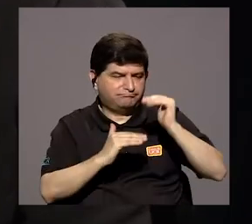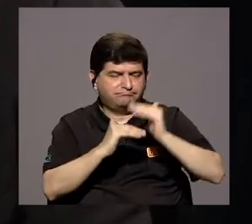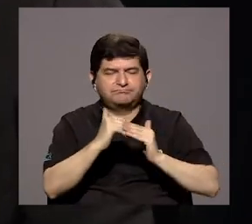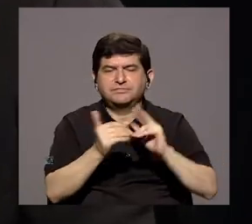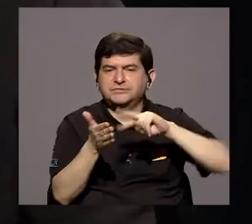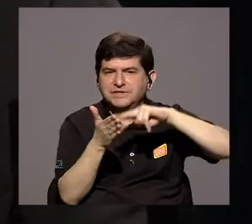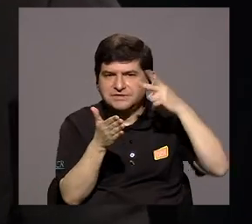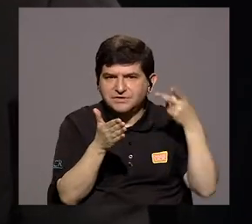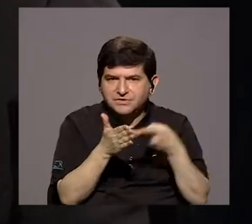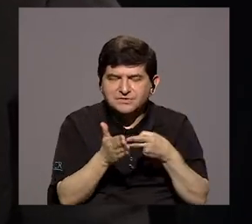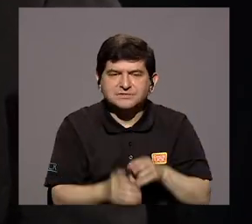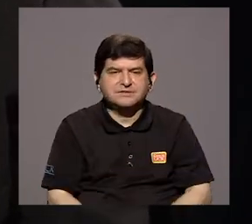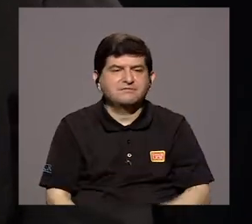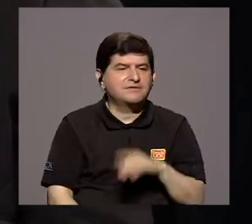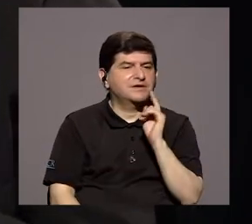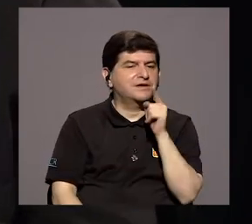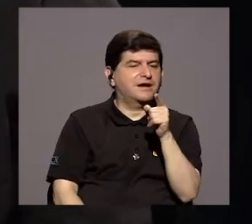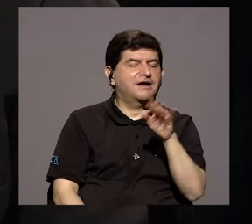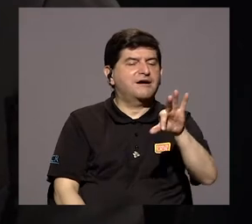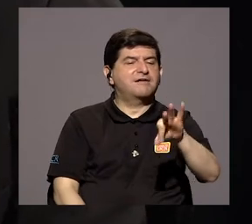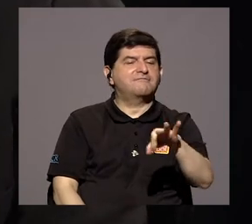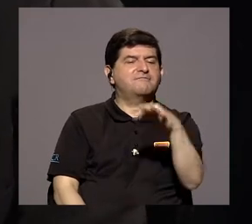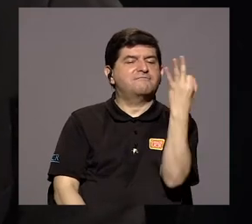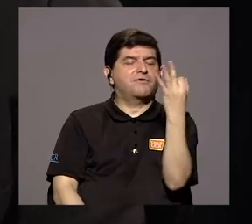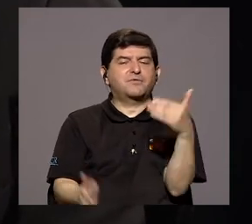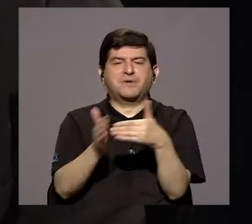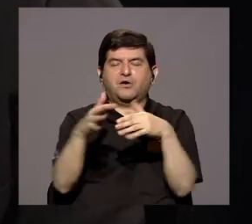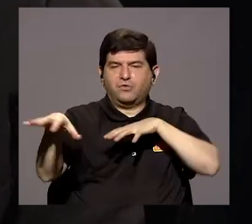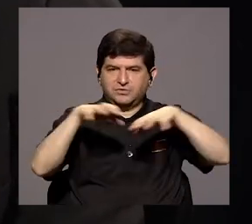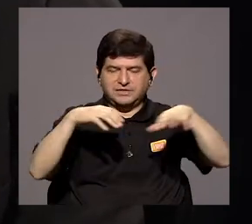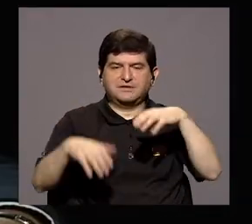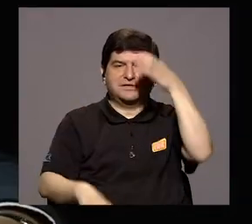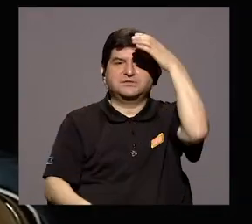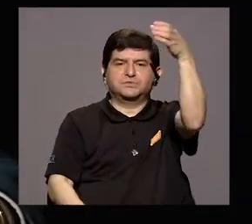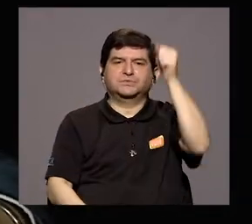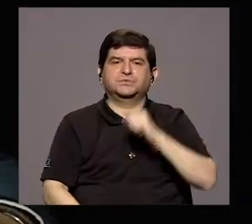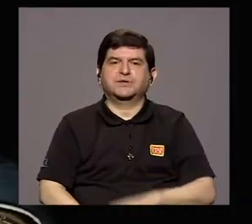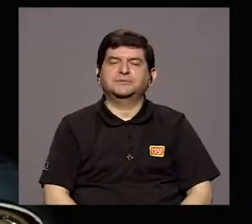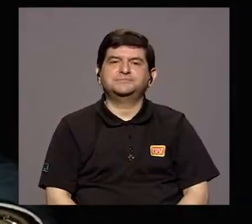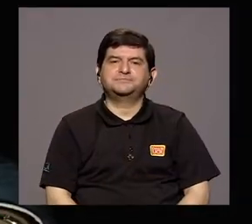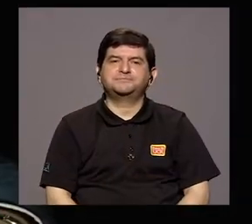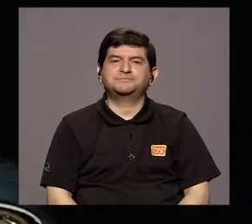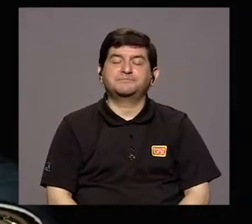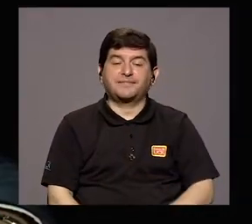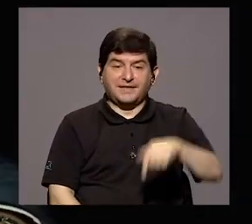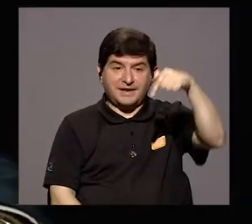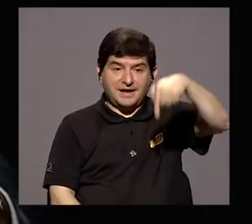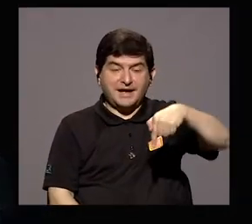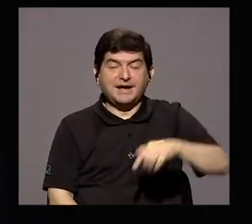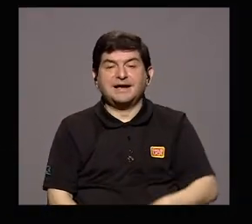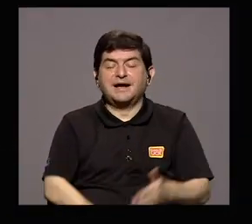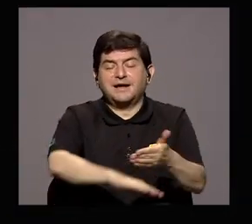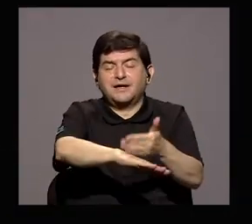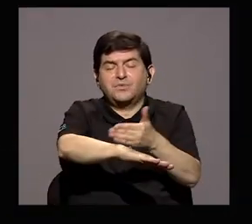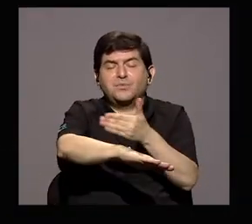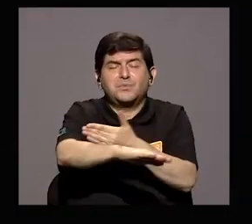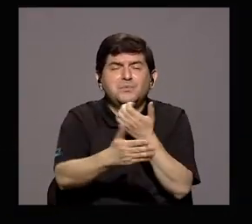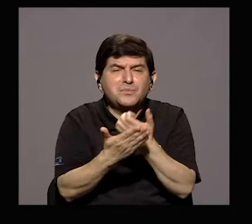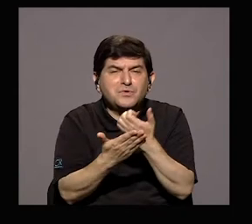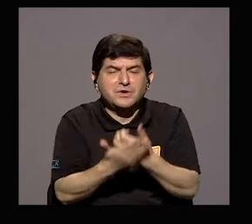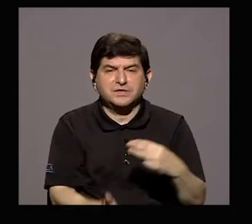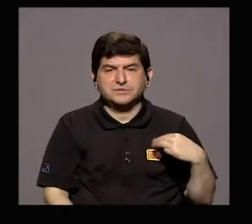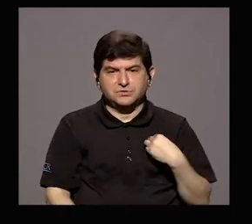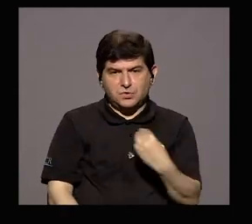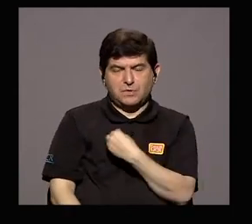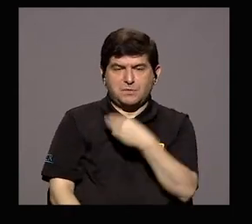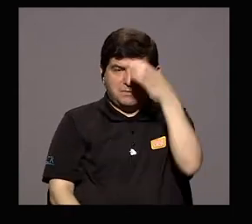forma de poder reactivar nuevamente la cultura. Bueno, estamos en medio de una recuperación económica, donde el Ministerio de